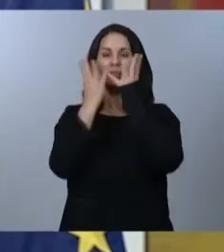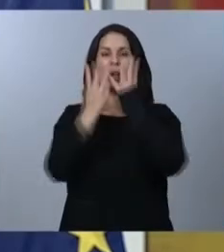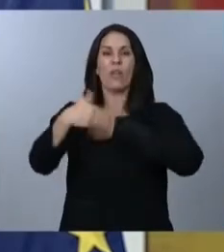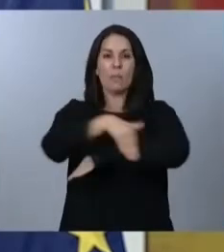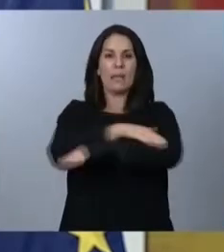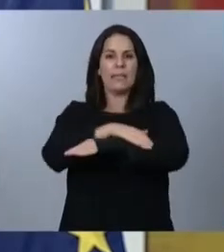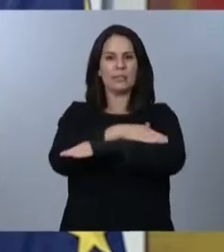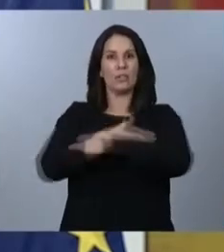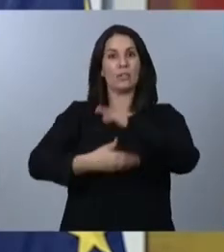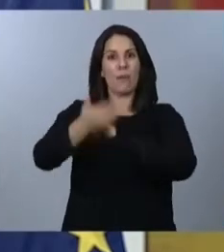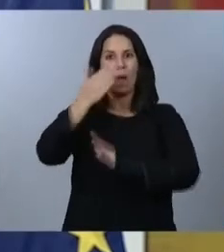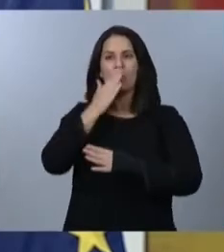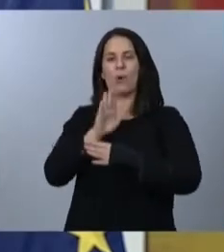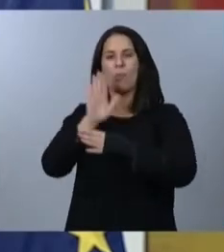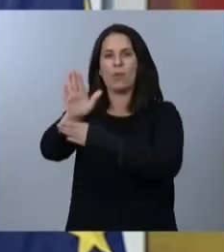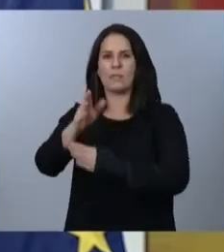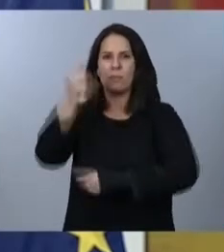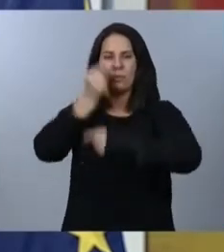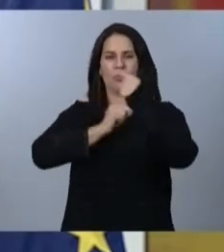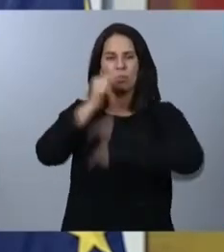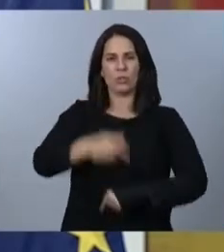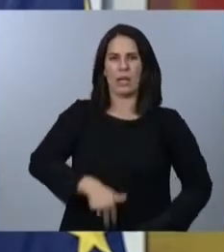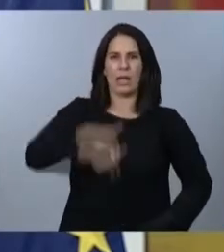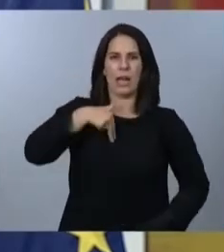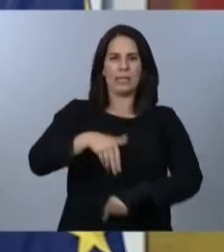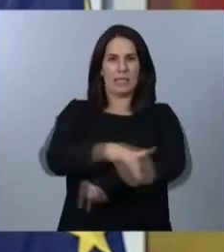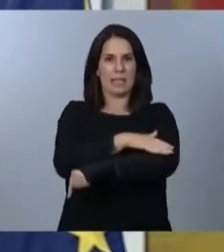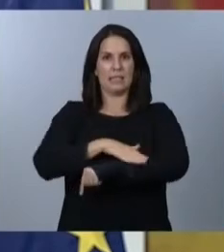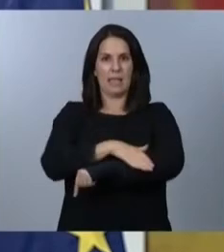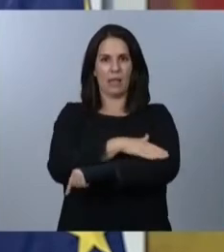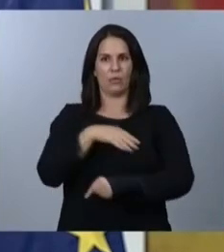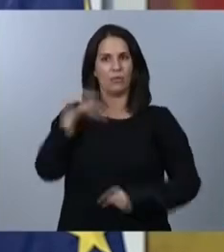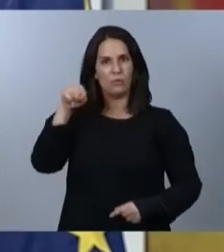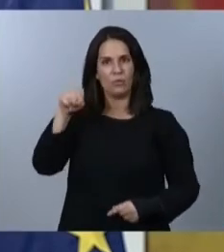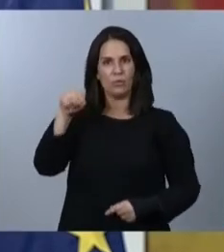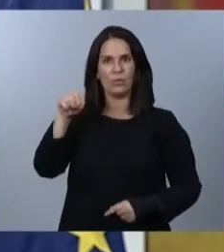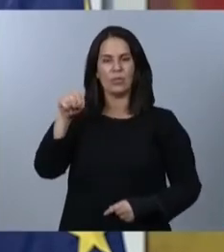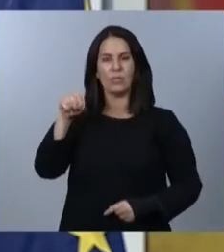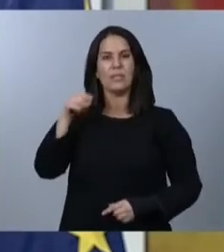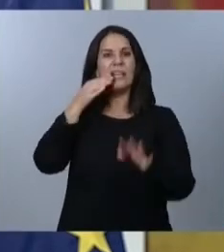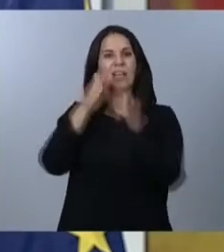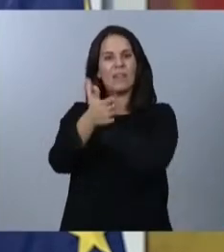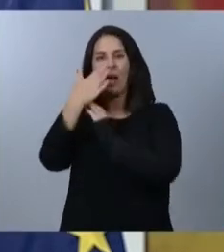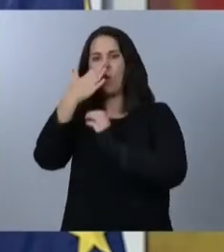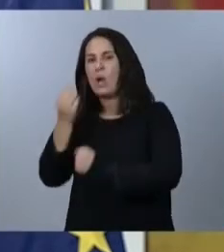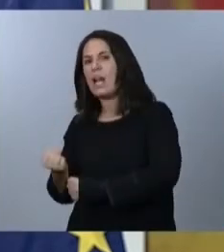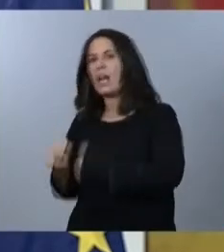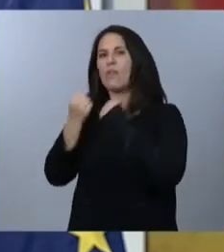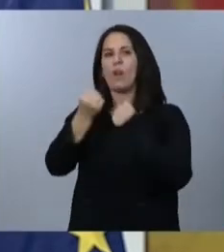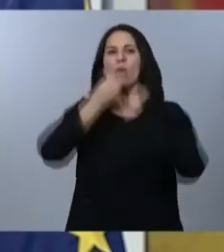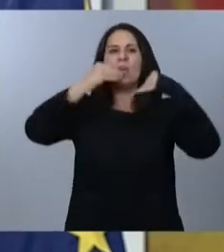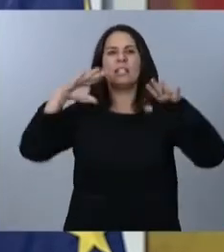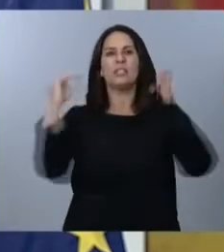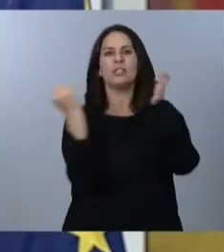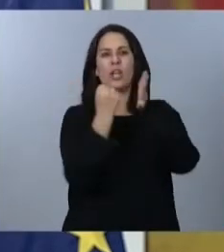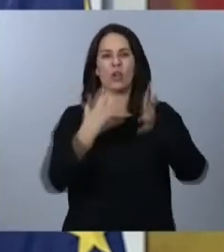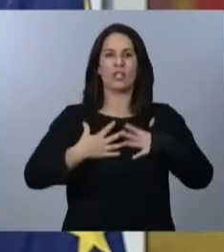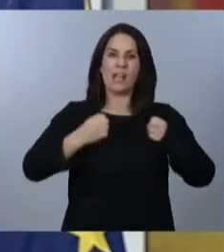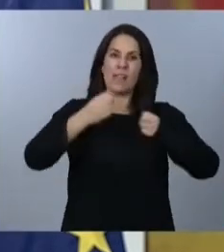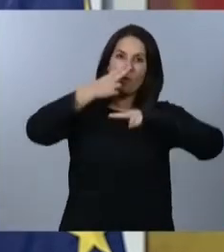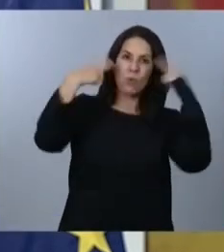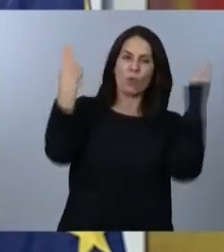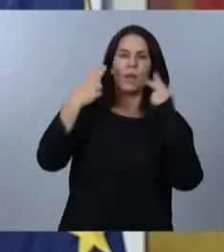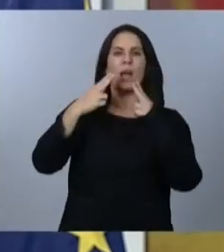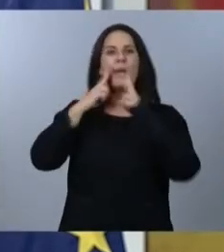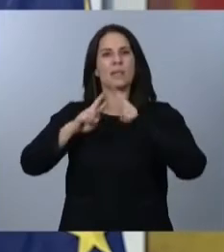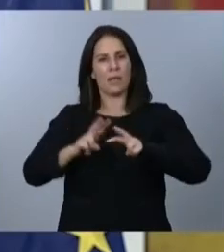presupuestos generales del Estado... ...que va a suponer un refuerzo histórico de la sanidad pública y de la investigación y desarrollo en